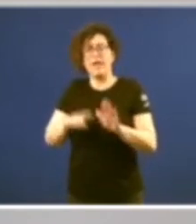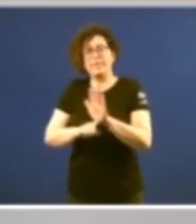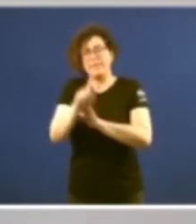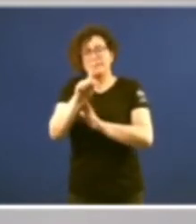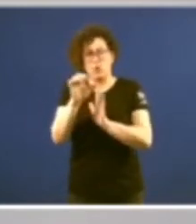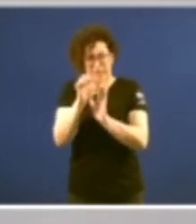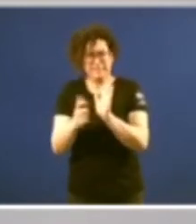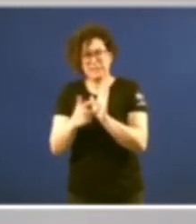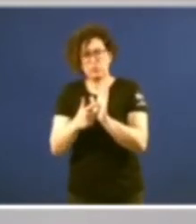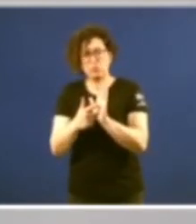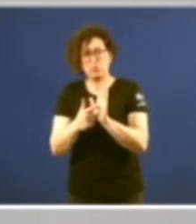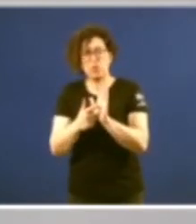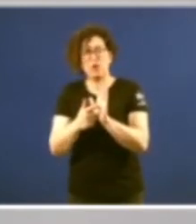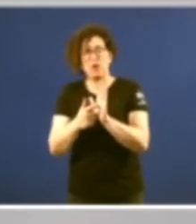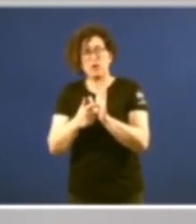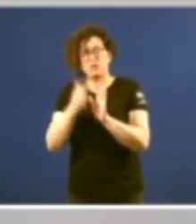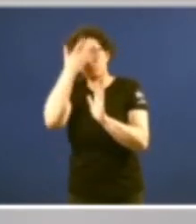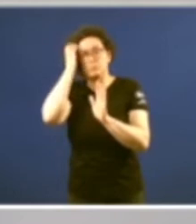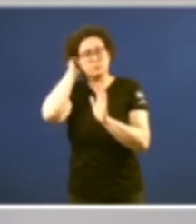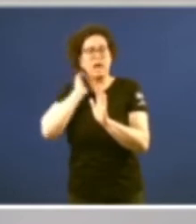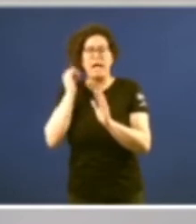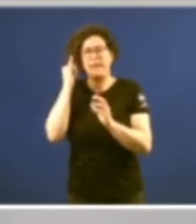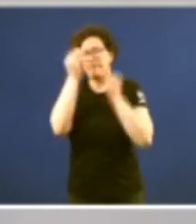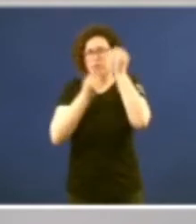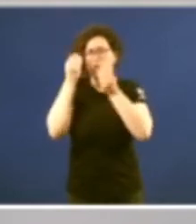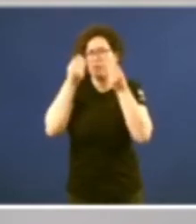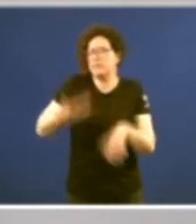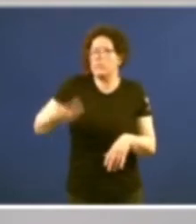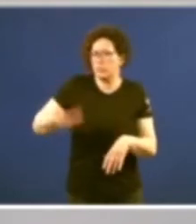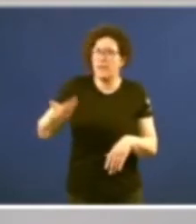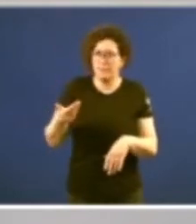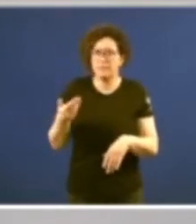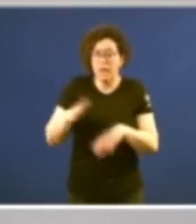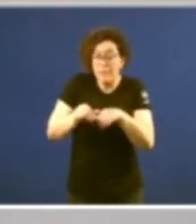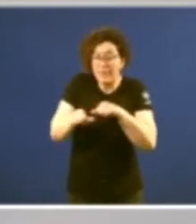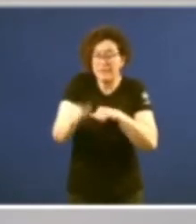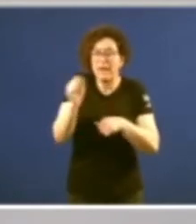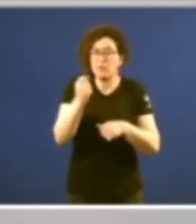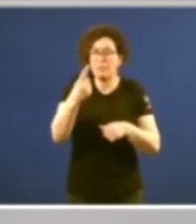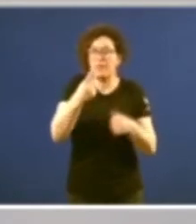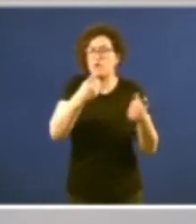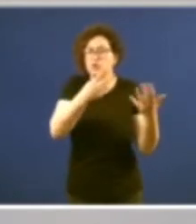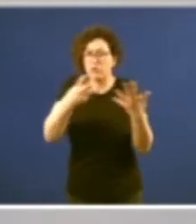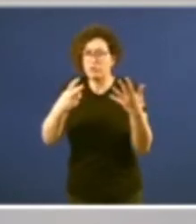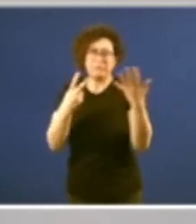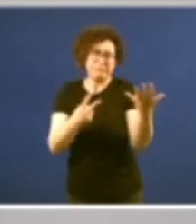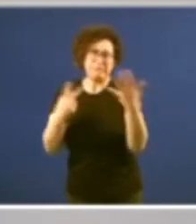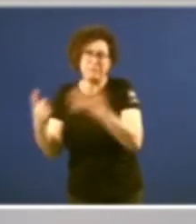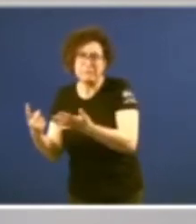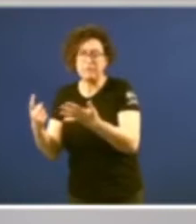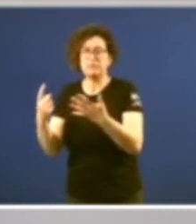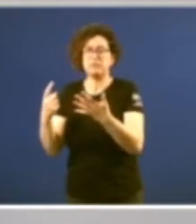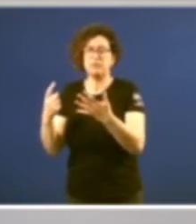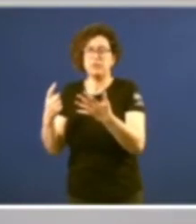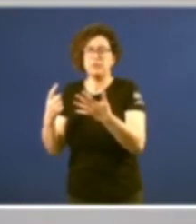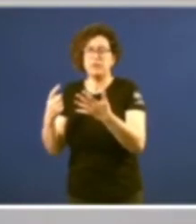estatuto non deixa de tener reflexiones claves. A partir de 1876, o pabellón,